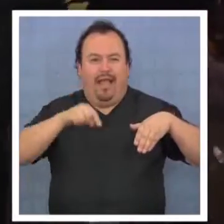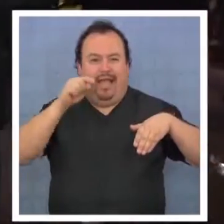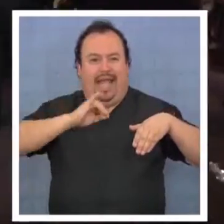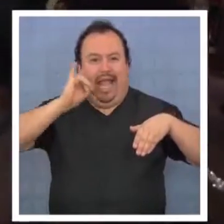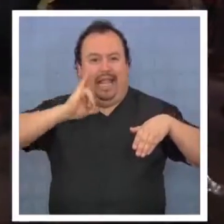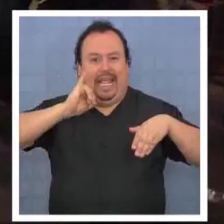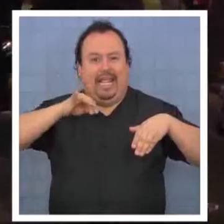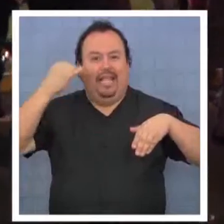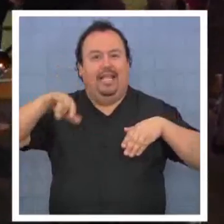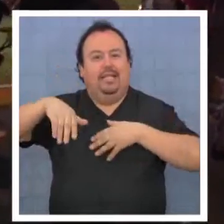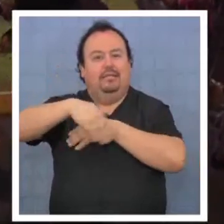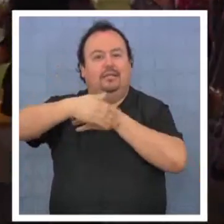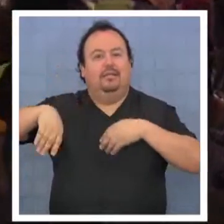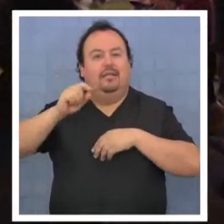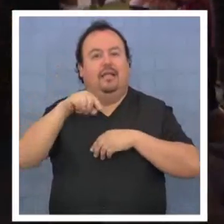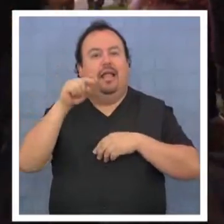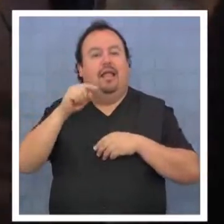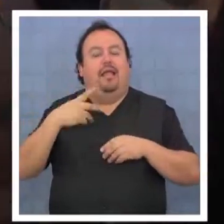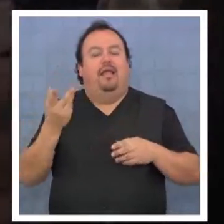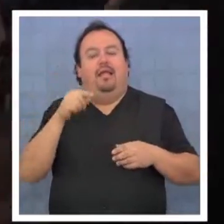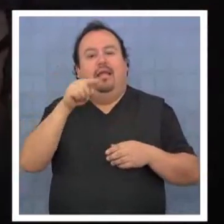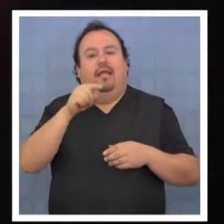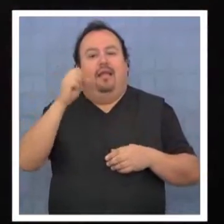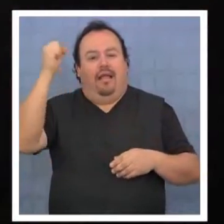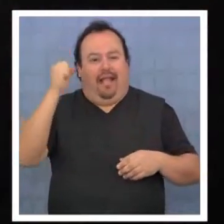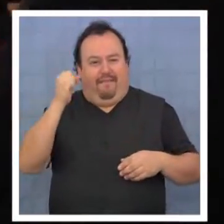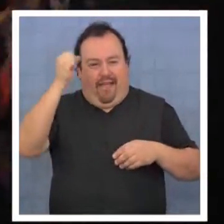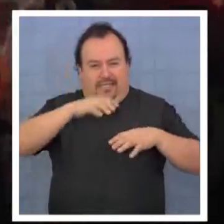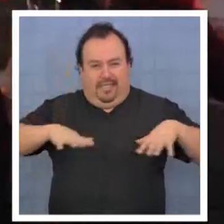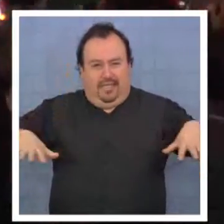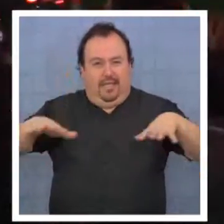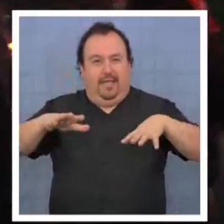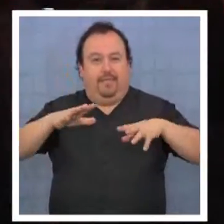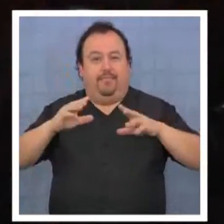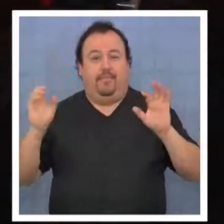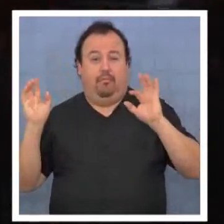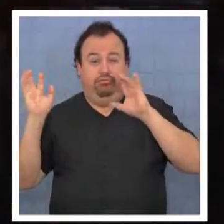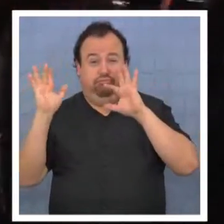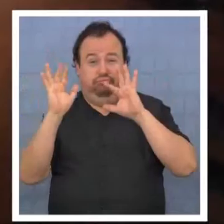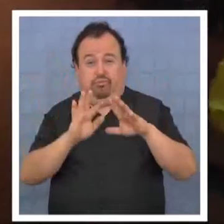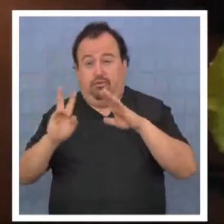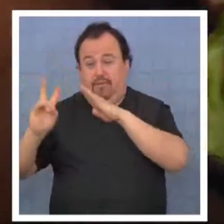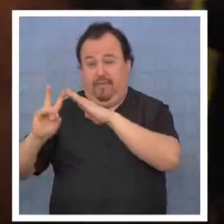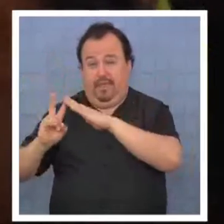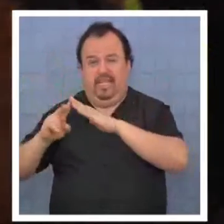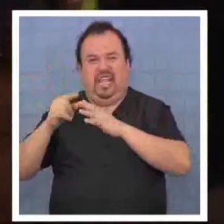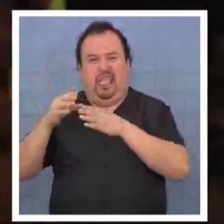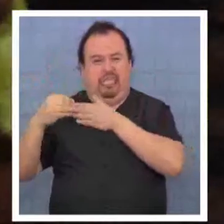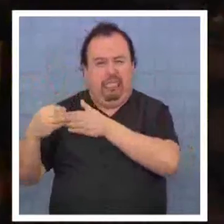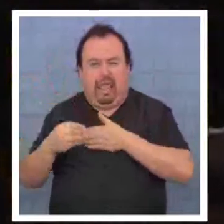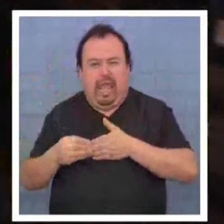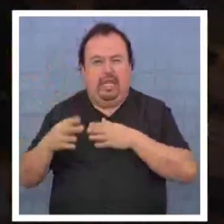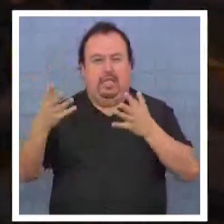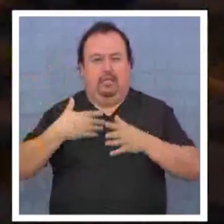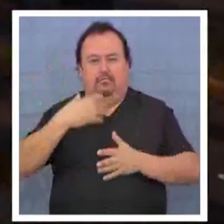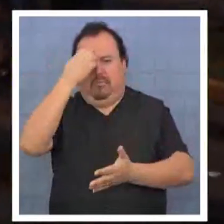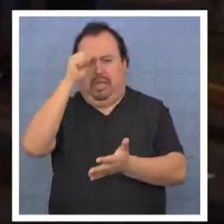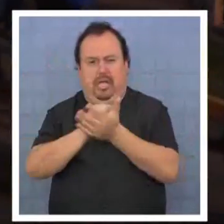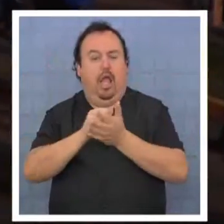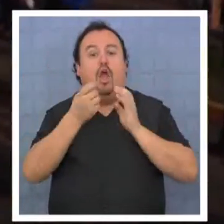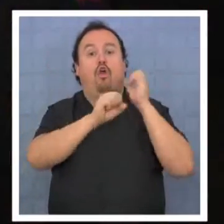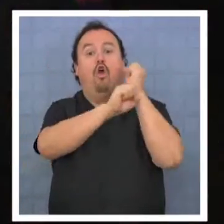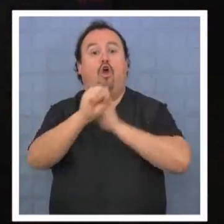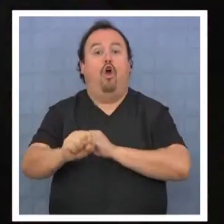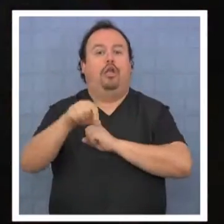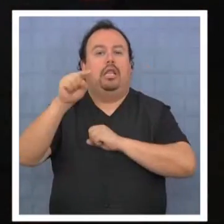Iquique se cumplió en el parque temático de Cabancha. En el lugar se reunieron vecinos y dirigentes sociales a manifestar su